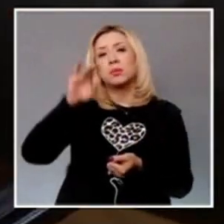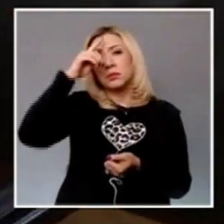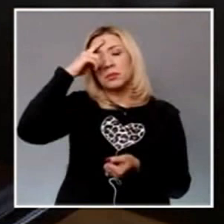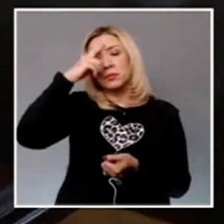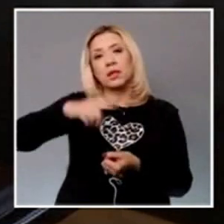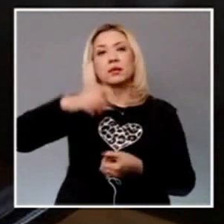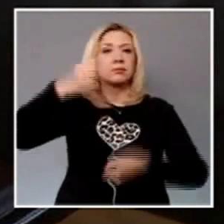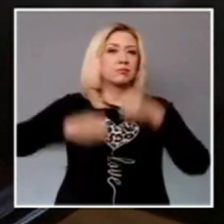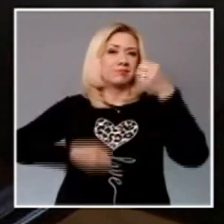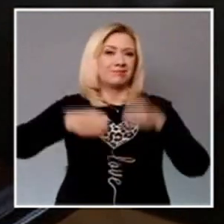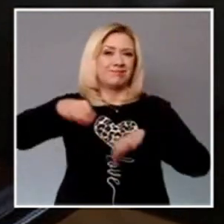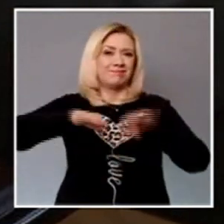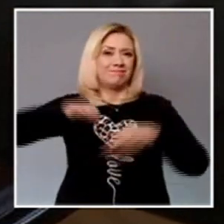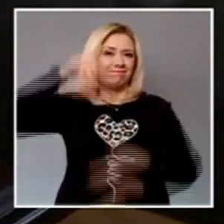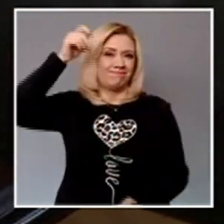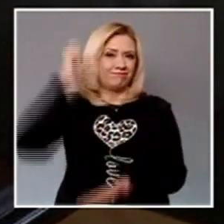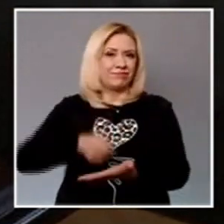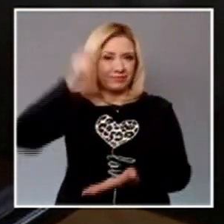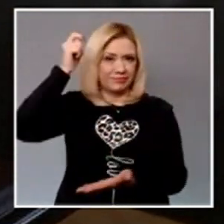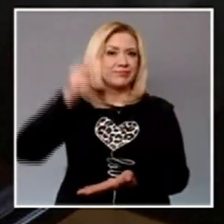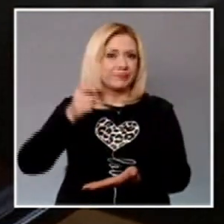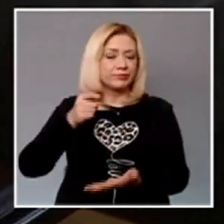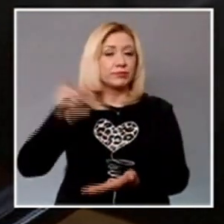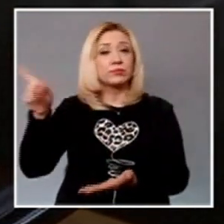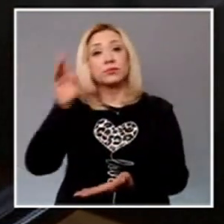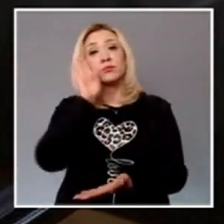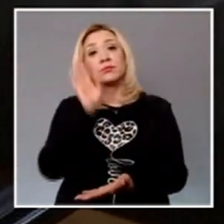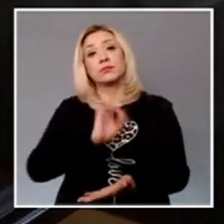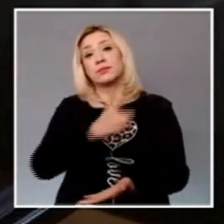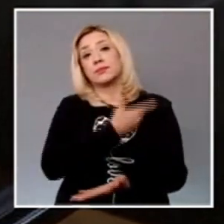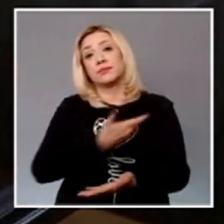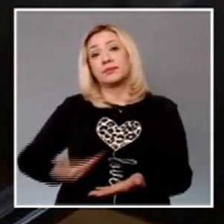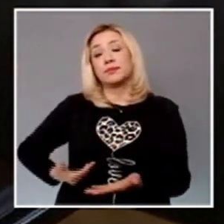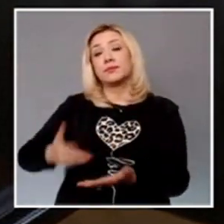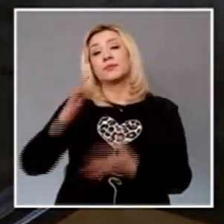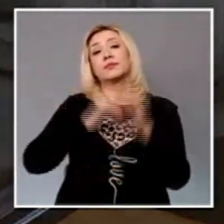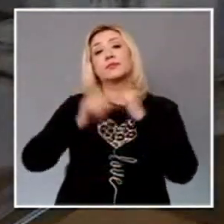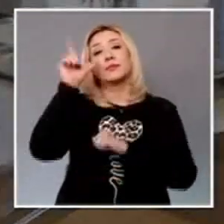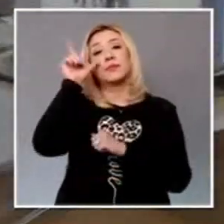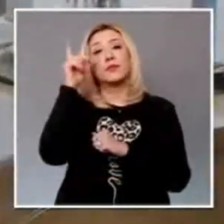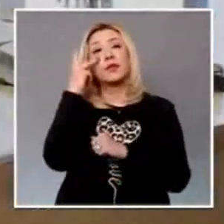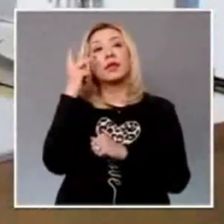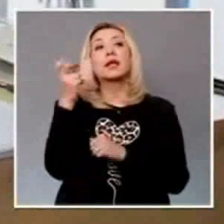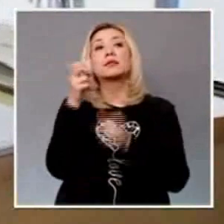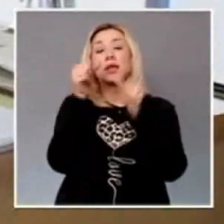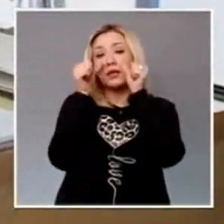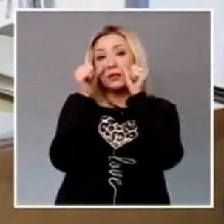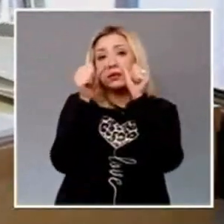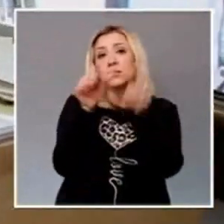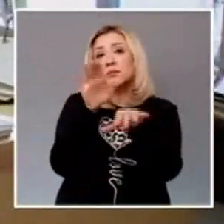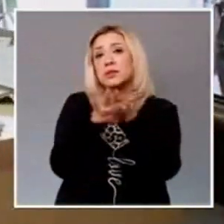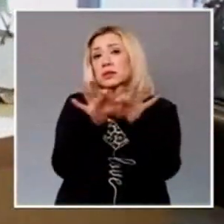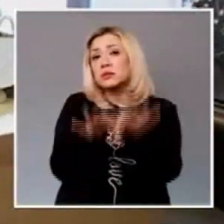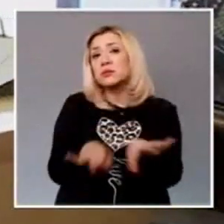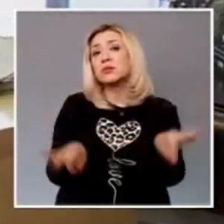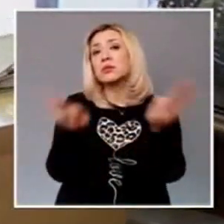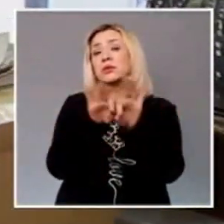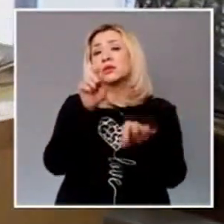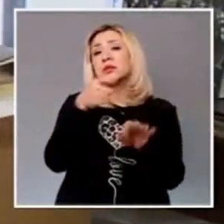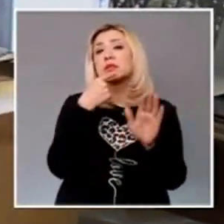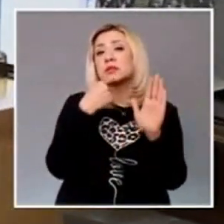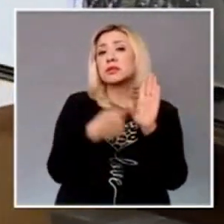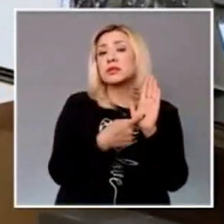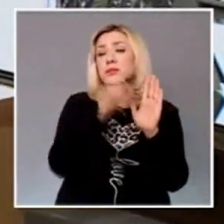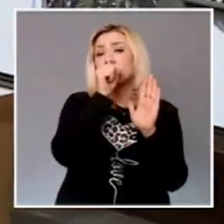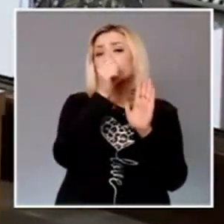Con ello, afirmó la ministra presidenta, Norma Lucía Piña, se atendieron las prioridades institucionales establecidas en el Plan de Desarrollo para el